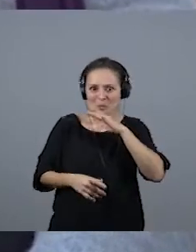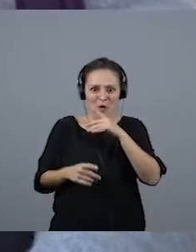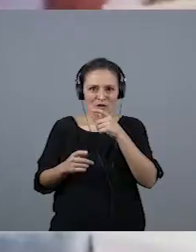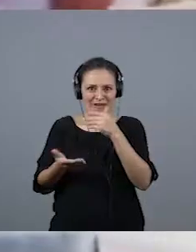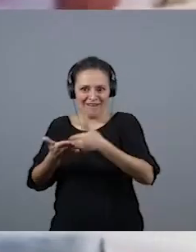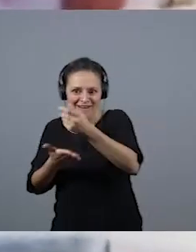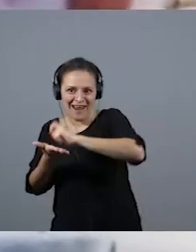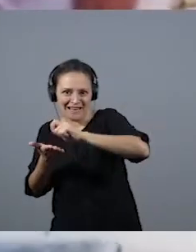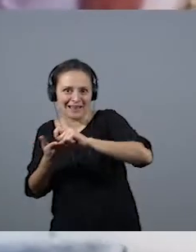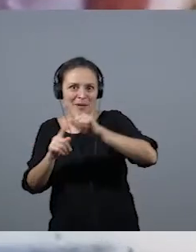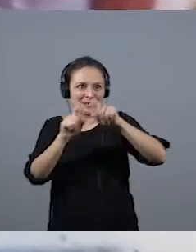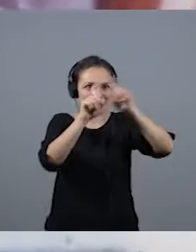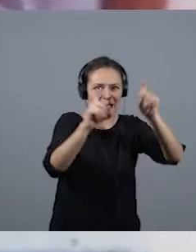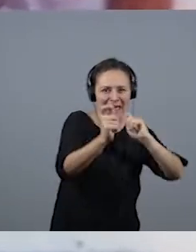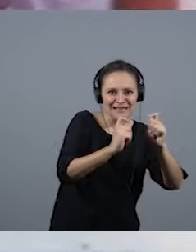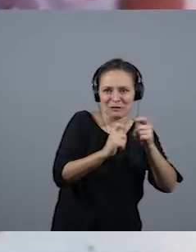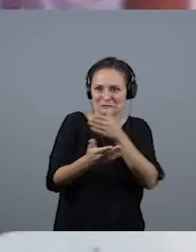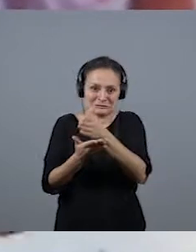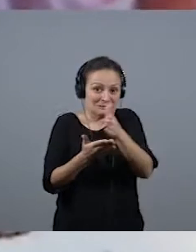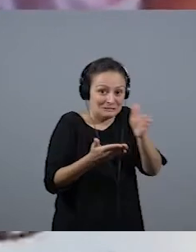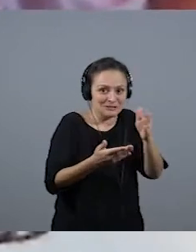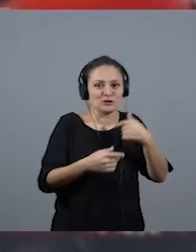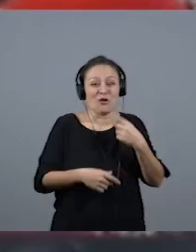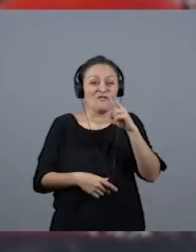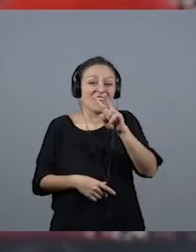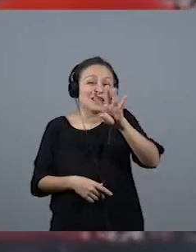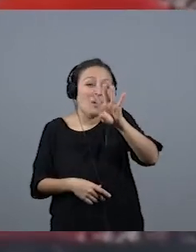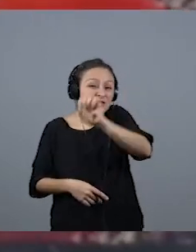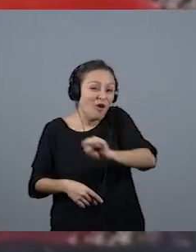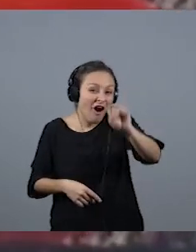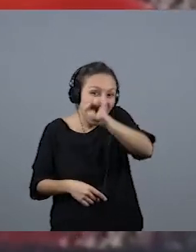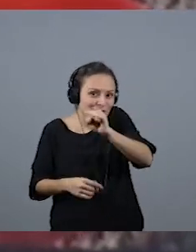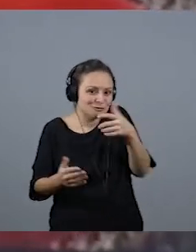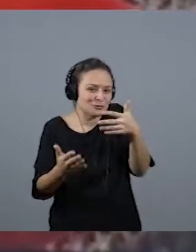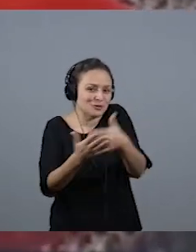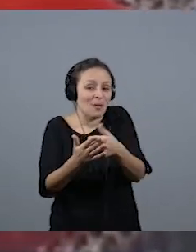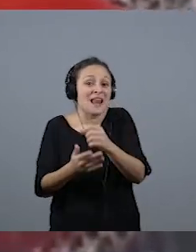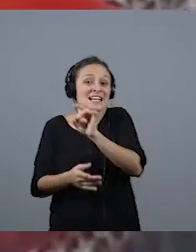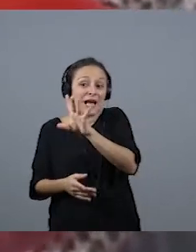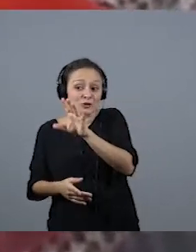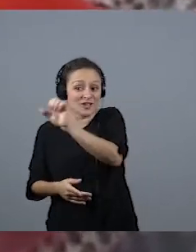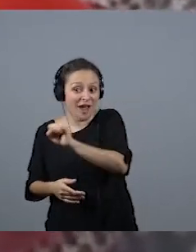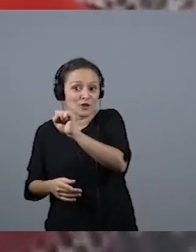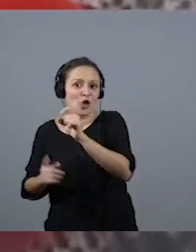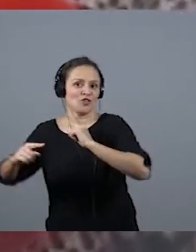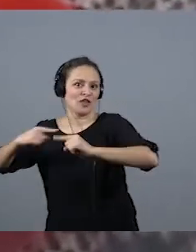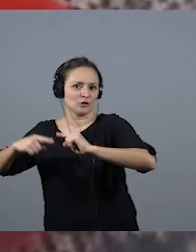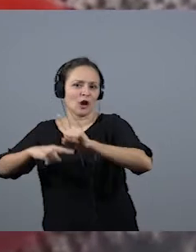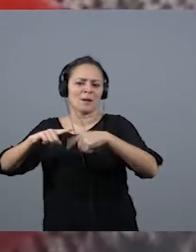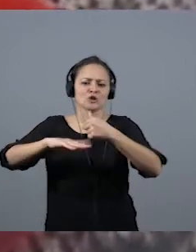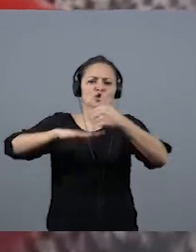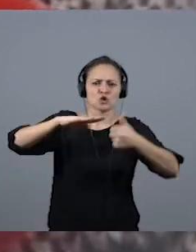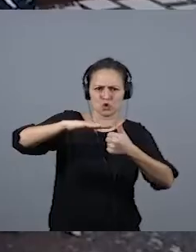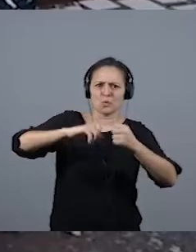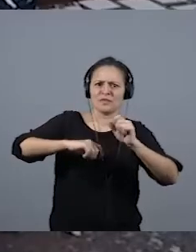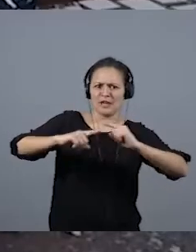Luego me fui a Radio Nacional, como digo, allí estuve 24 años, 14 de directora. También fui subdirectora y jefe de informativo. Y todo